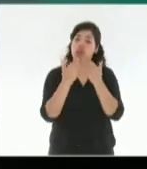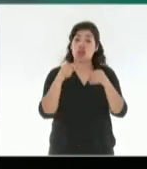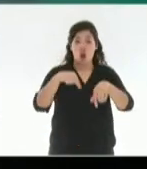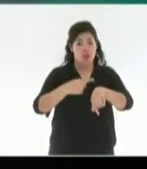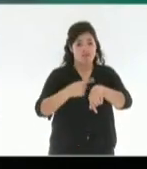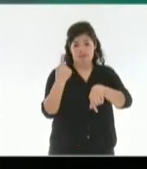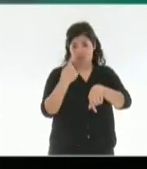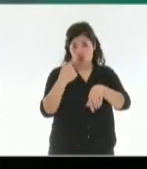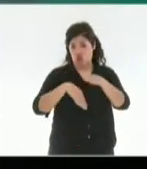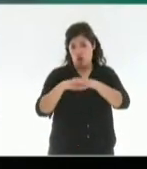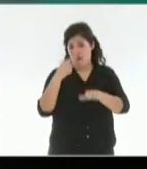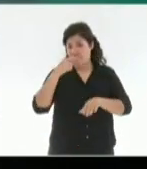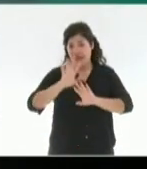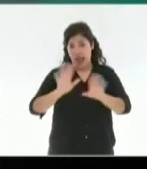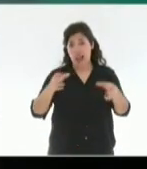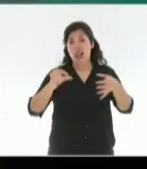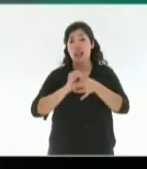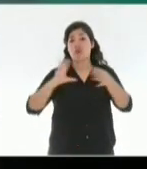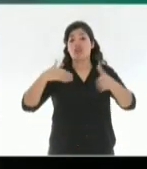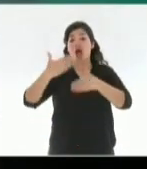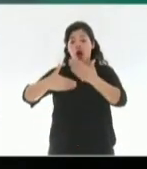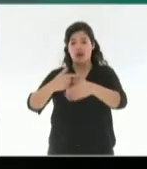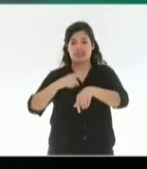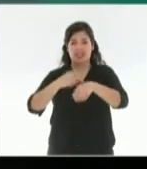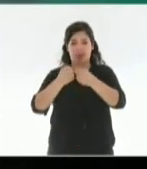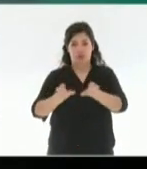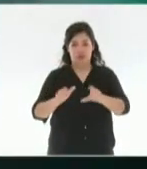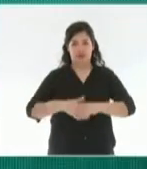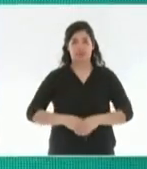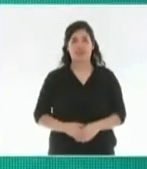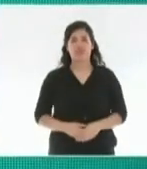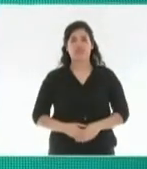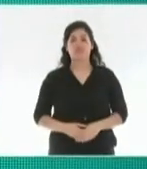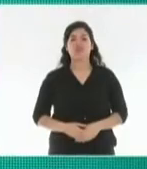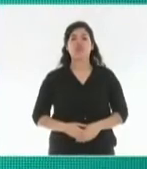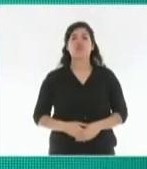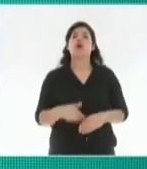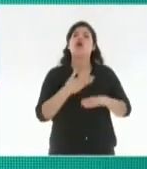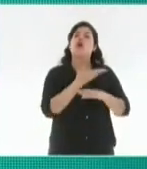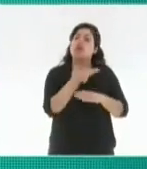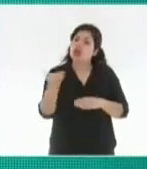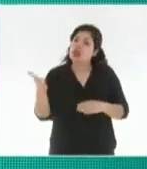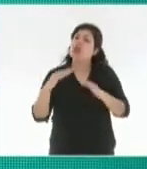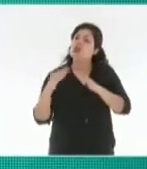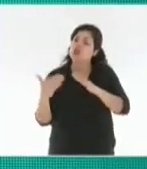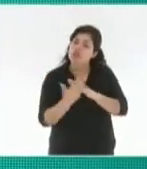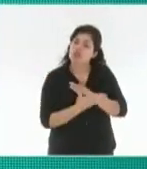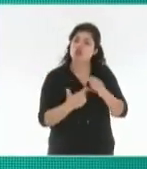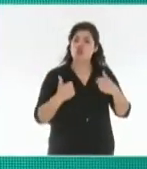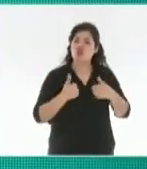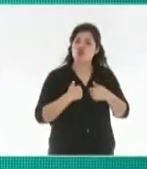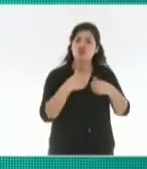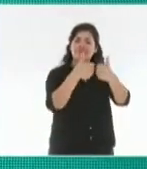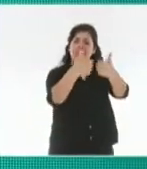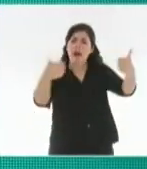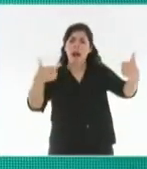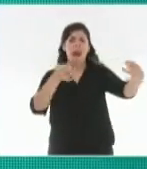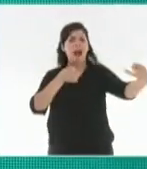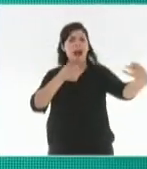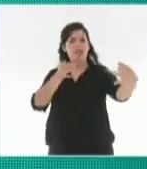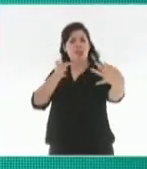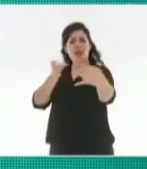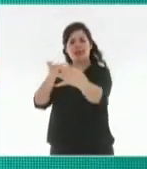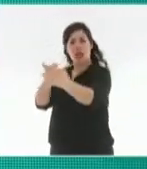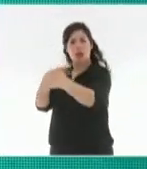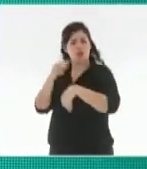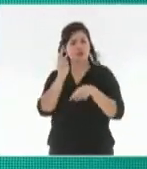Lecky, candidato por la Libertad Avanza, tiempo. Queridos vecinos, después de haber escuchado a mis adversarios, nos dimos cuenta una